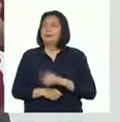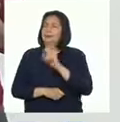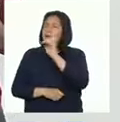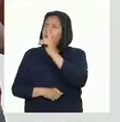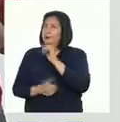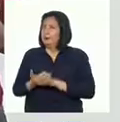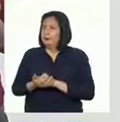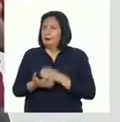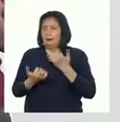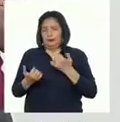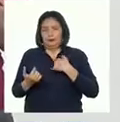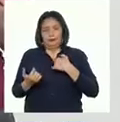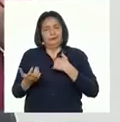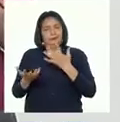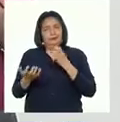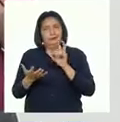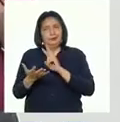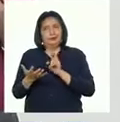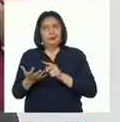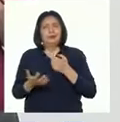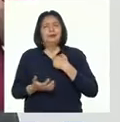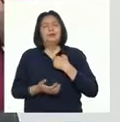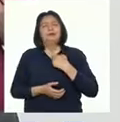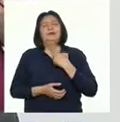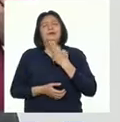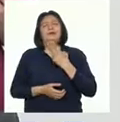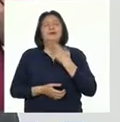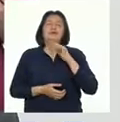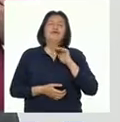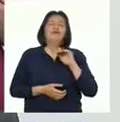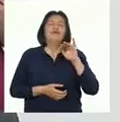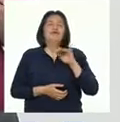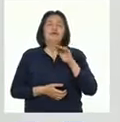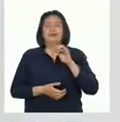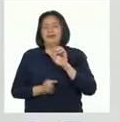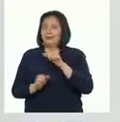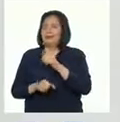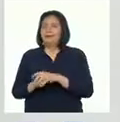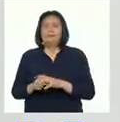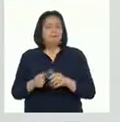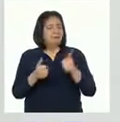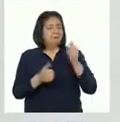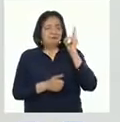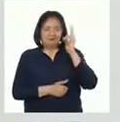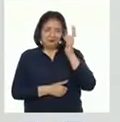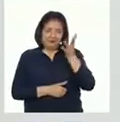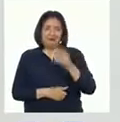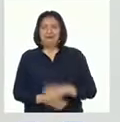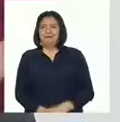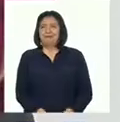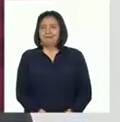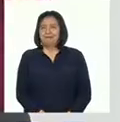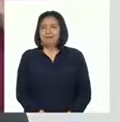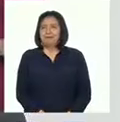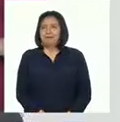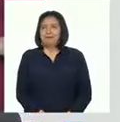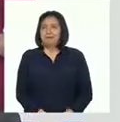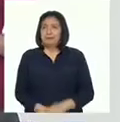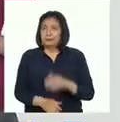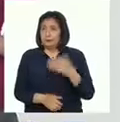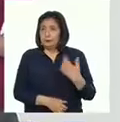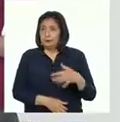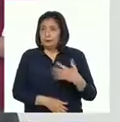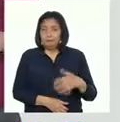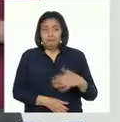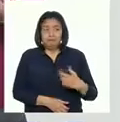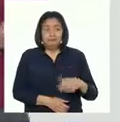Profesor, esta vez quiero leerlo yo con mi melodiosa voz. Sí que sí. Te escuchamos, Patti. Debido